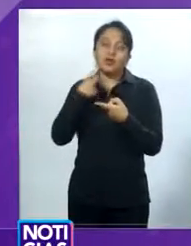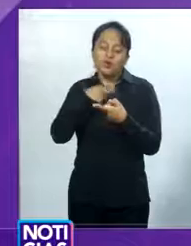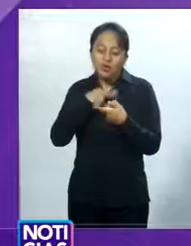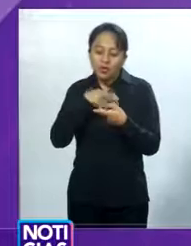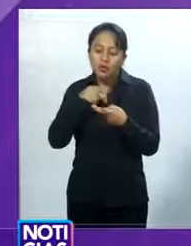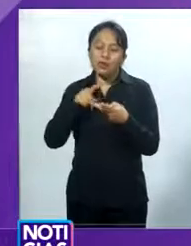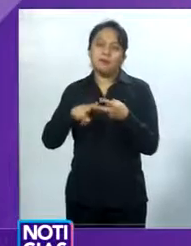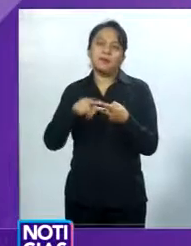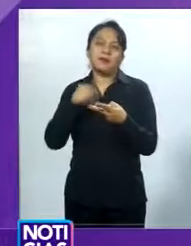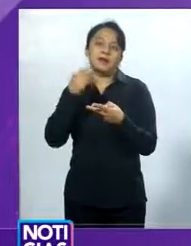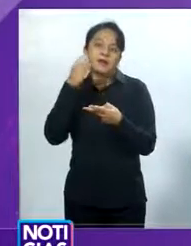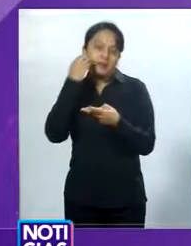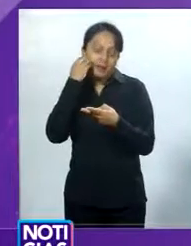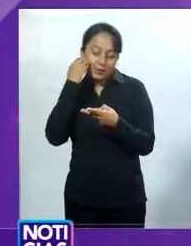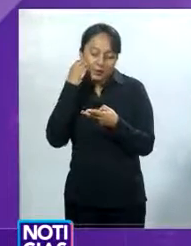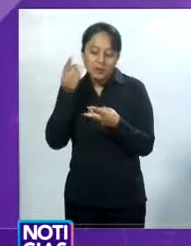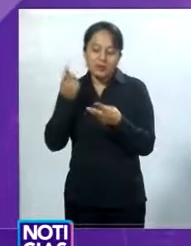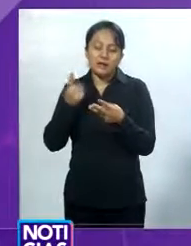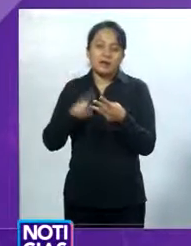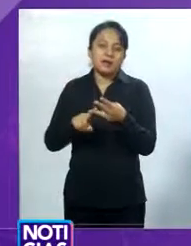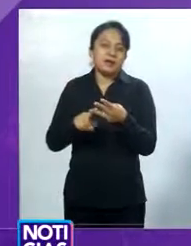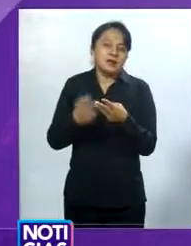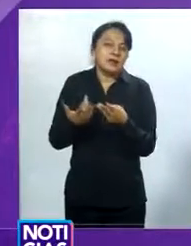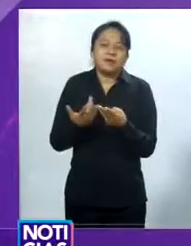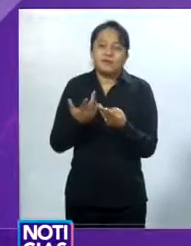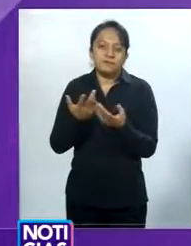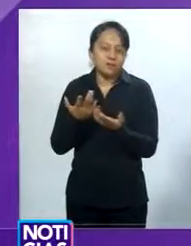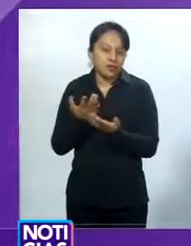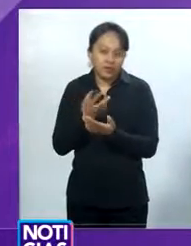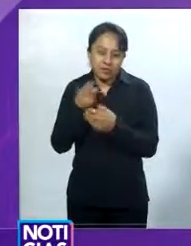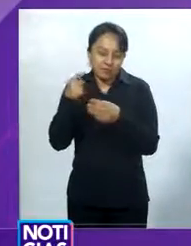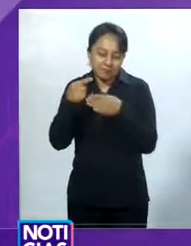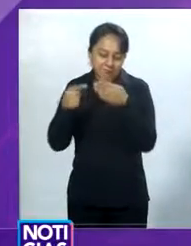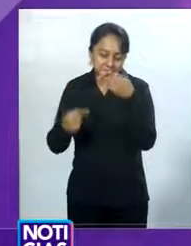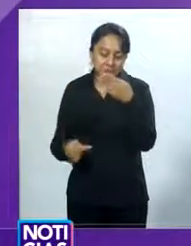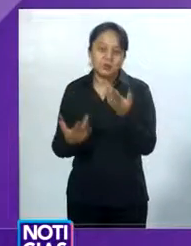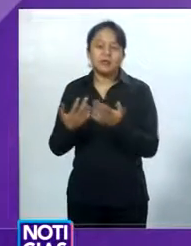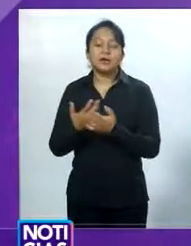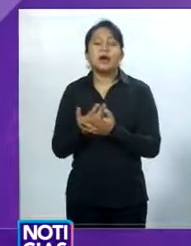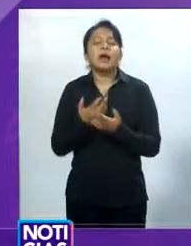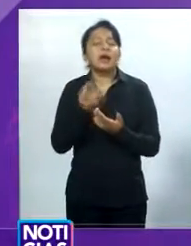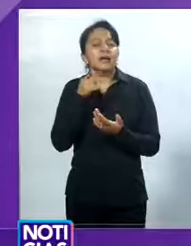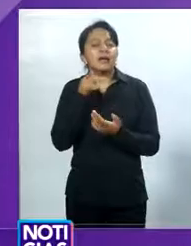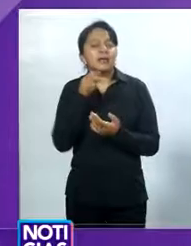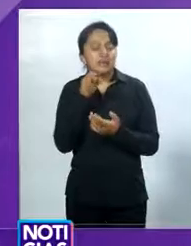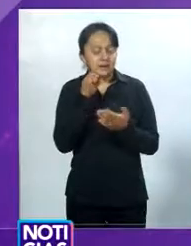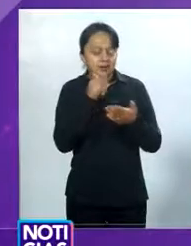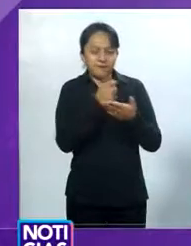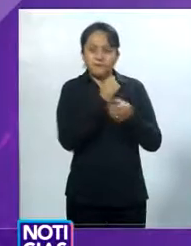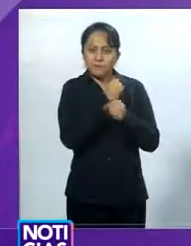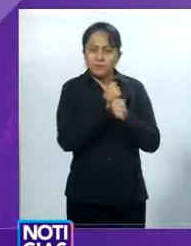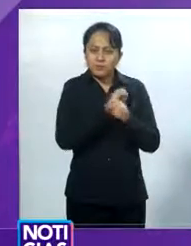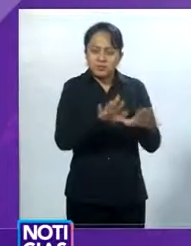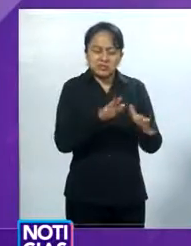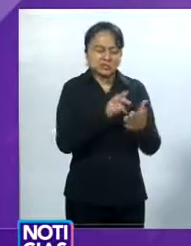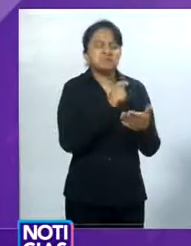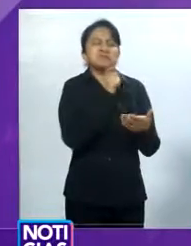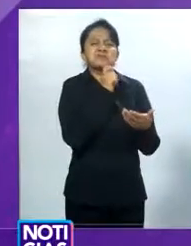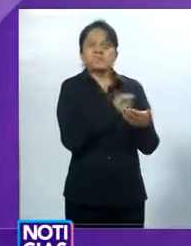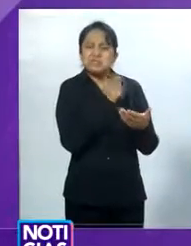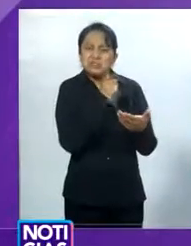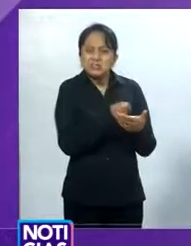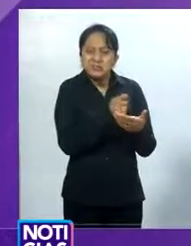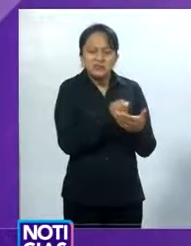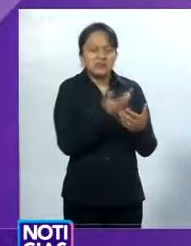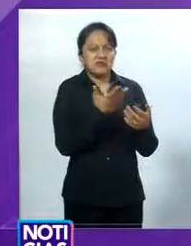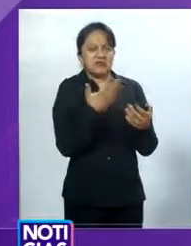número de teléfono, y en esta aplicación como tal viene una infografía de qué es violencia y qué es lo que tiene que hacer una mujer